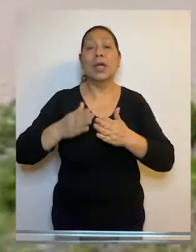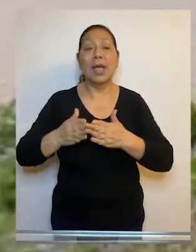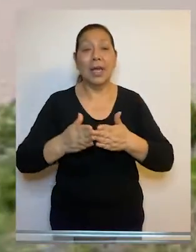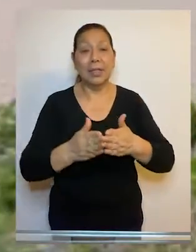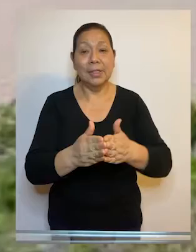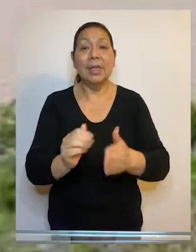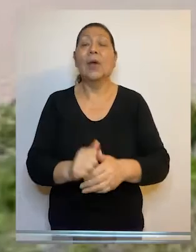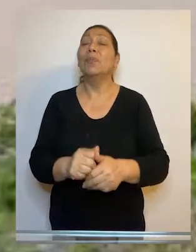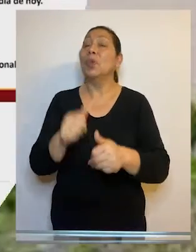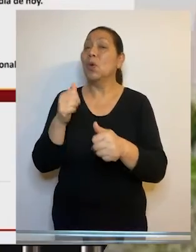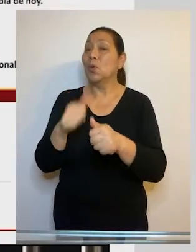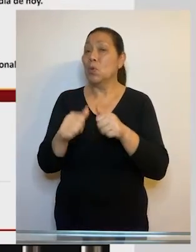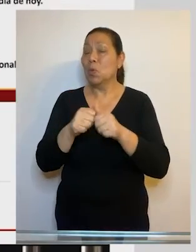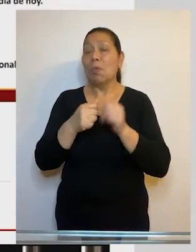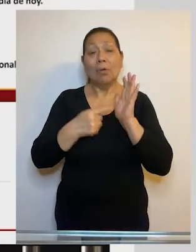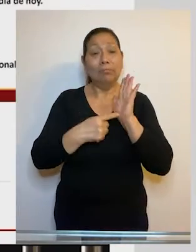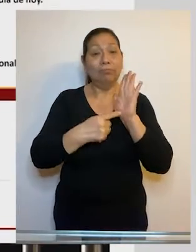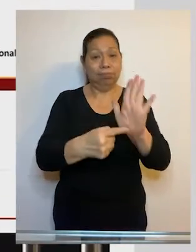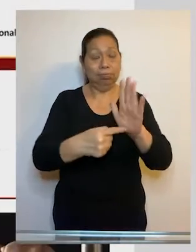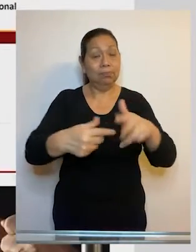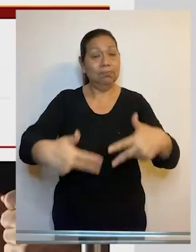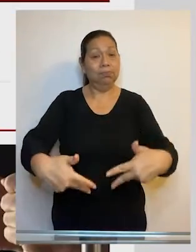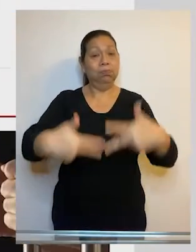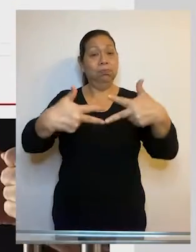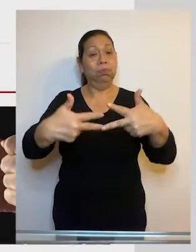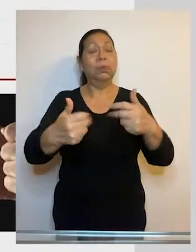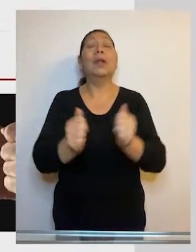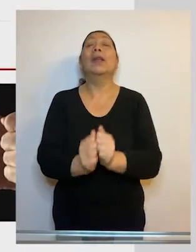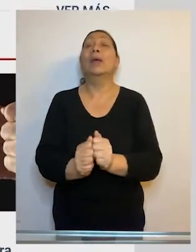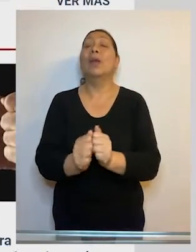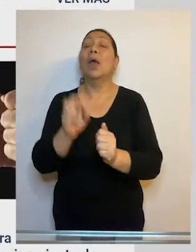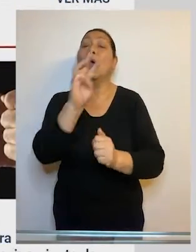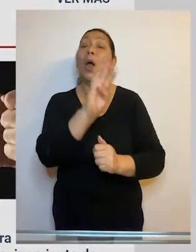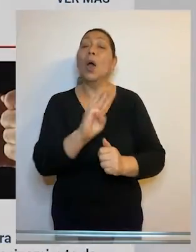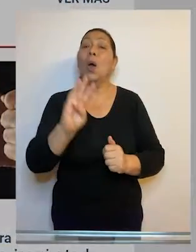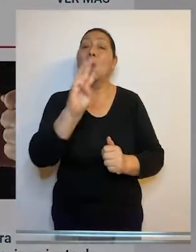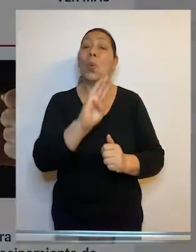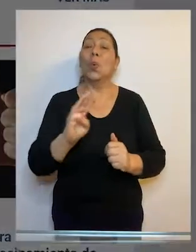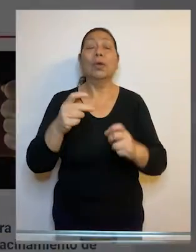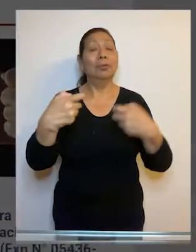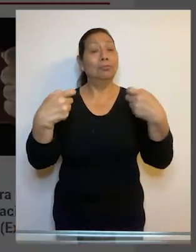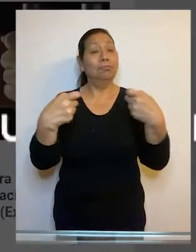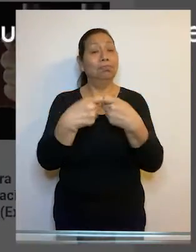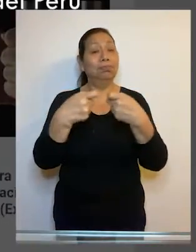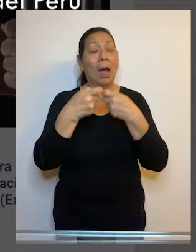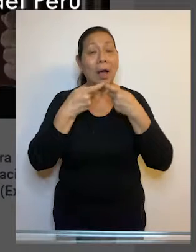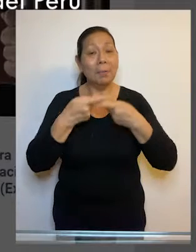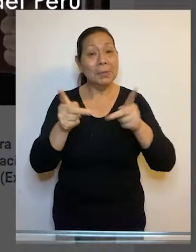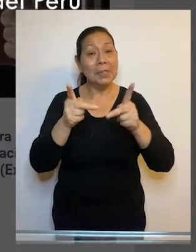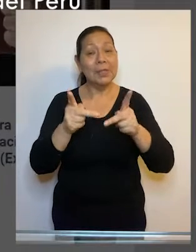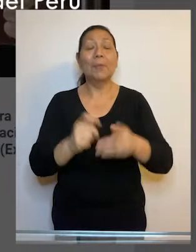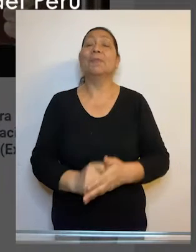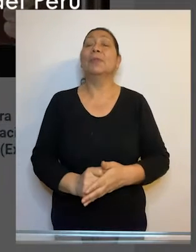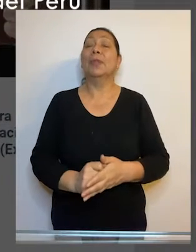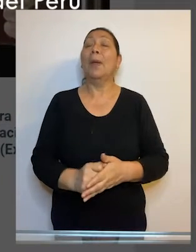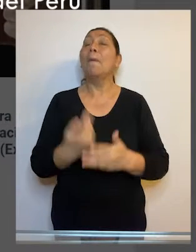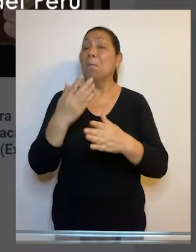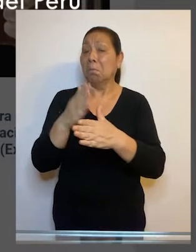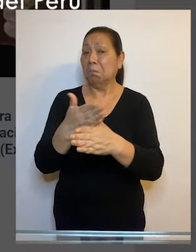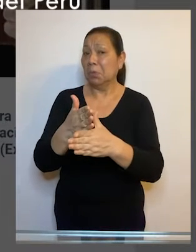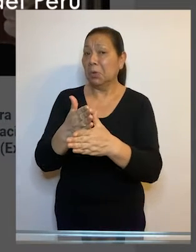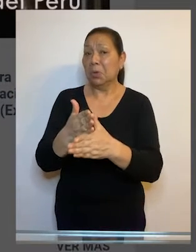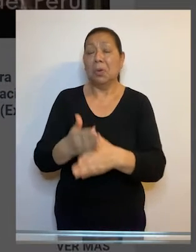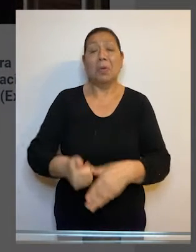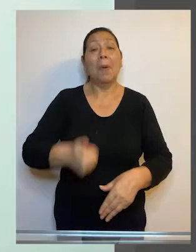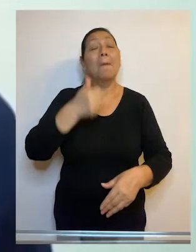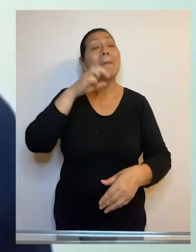Ucayali. La decima quinta audiencia pública remota fue transmitida por la página web y nuestras redes sociales. En la audiencia